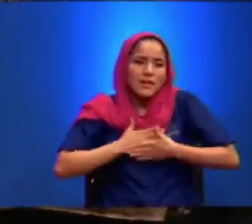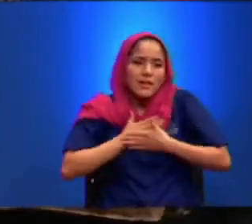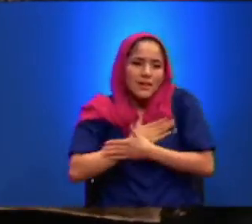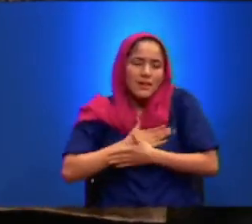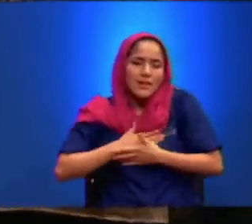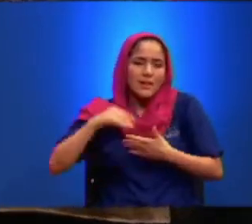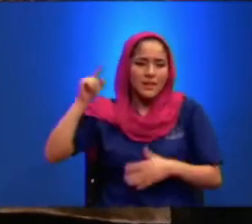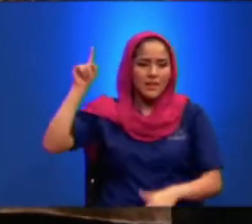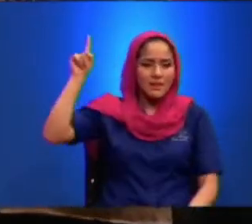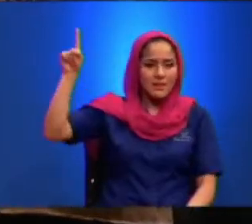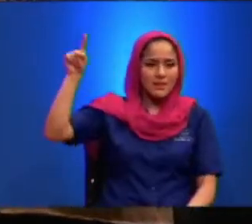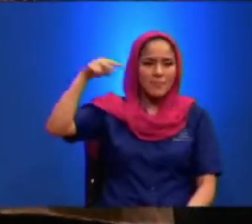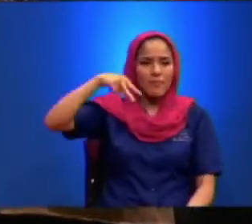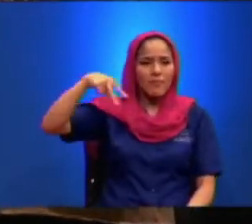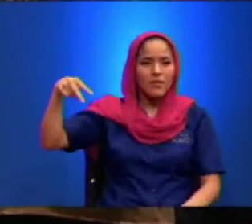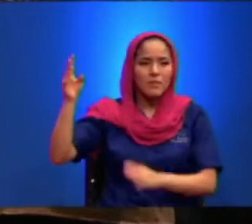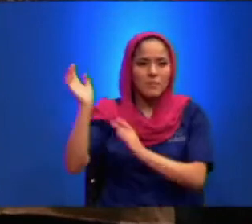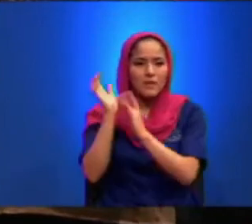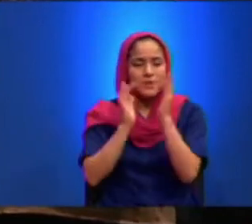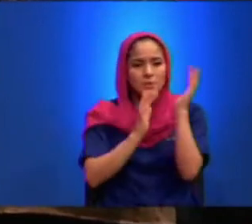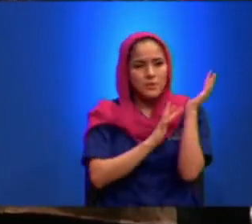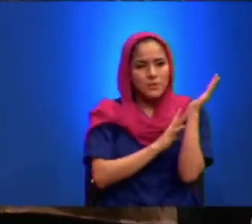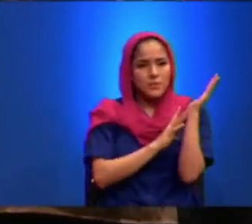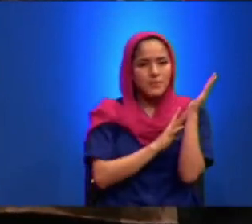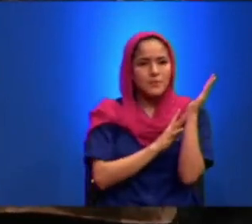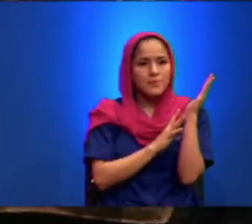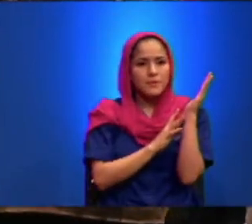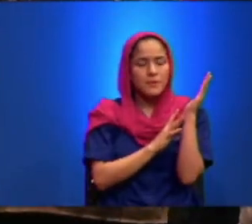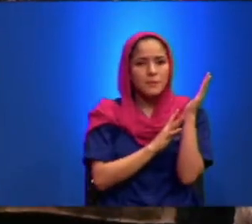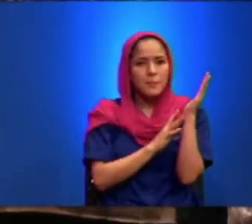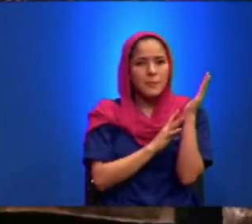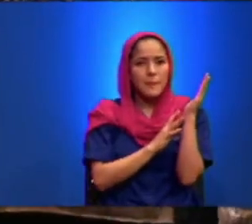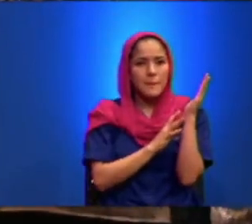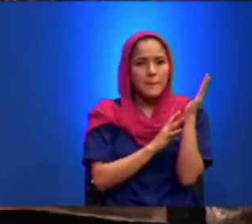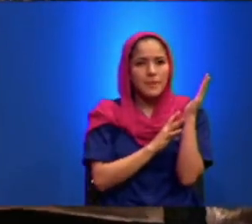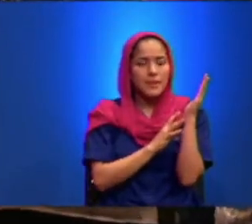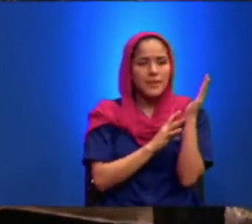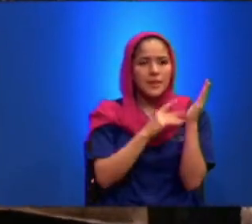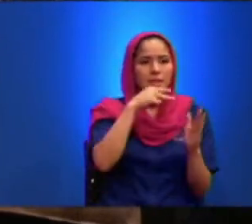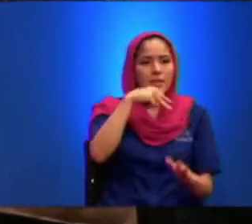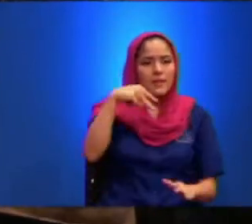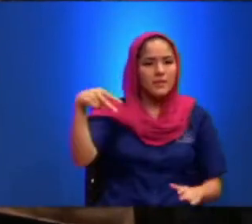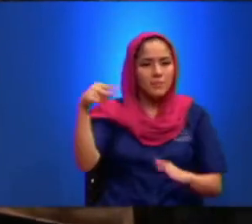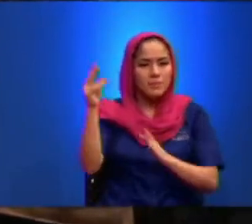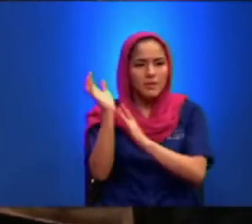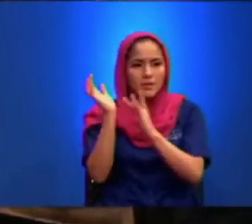En el Nombre En el Con En el Nombre Jesús